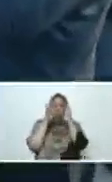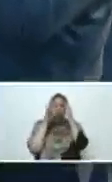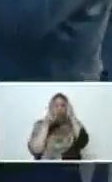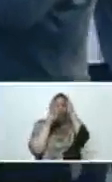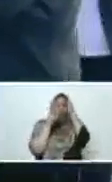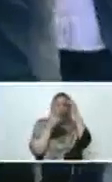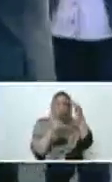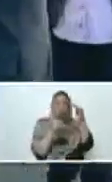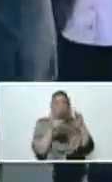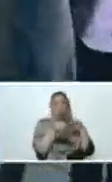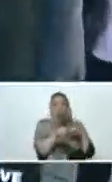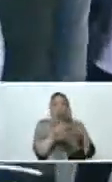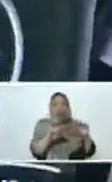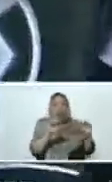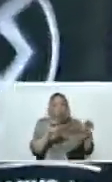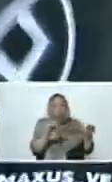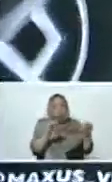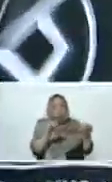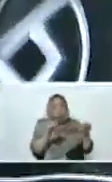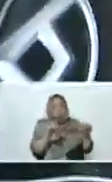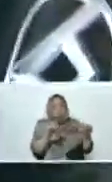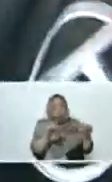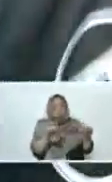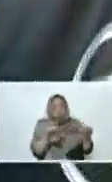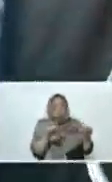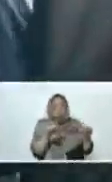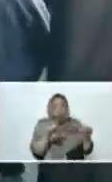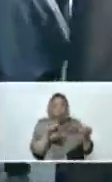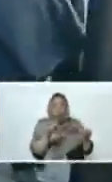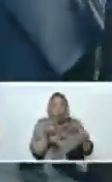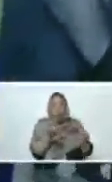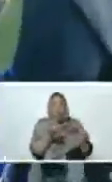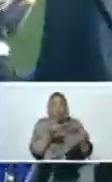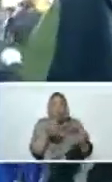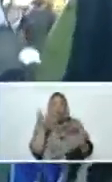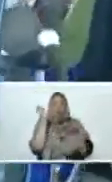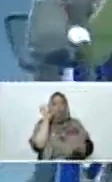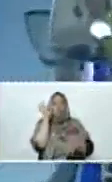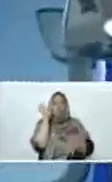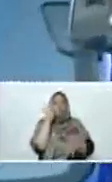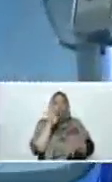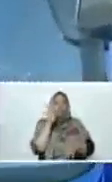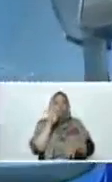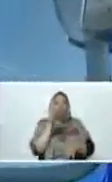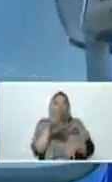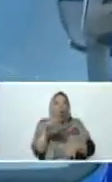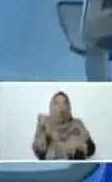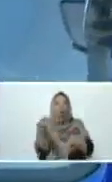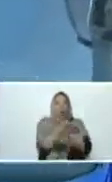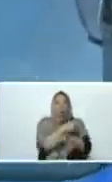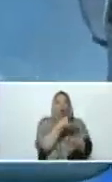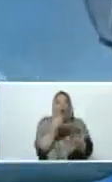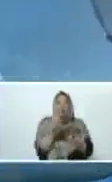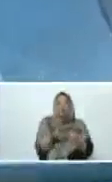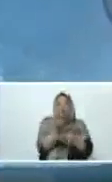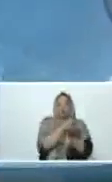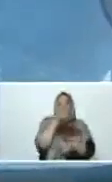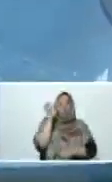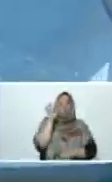compactador en moto, para la basura, como ustedes lo ven.